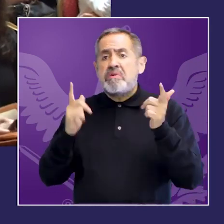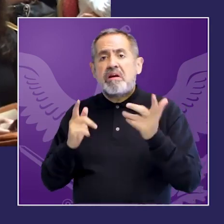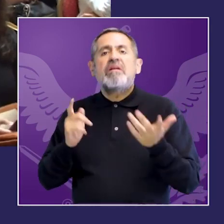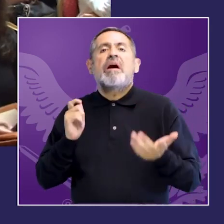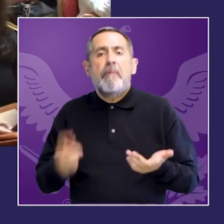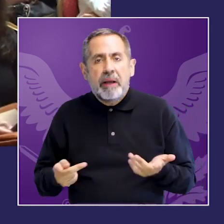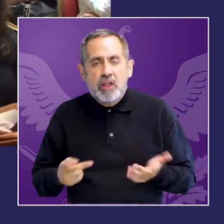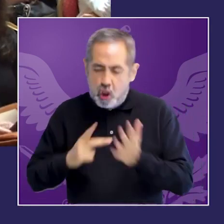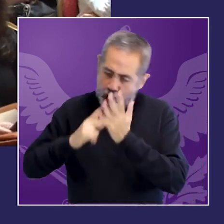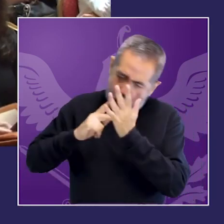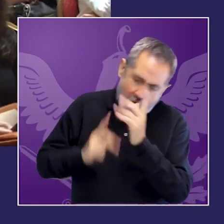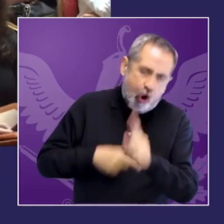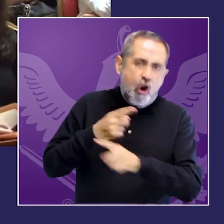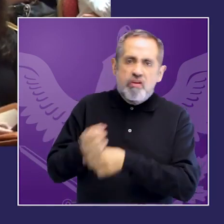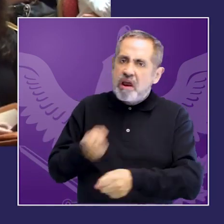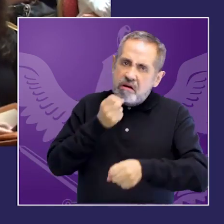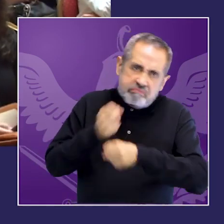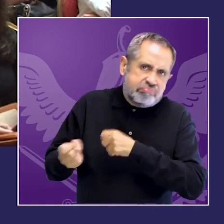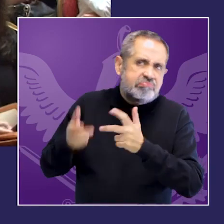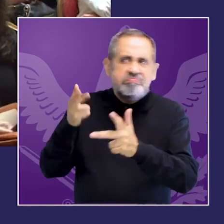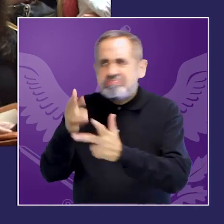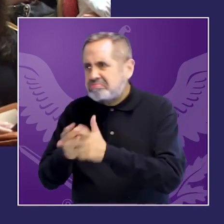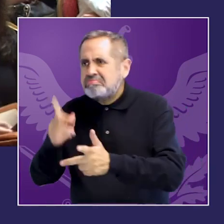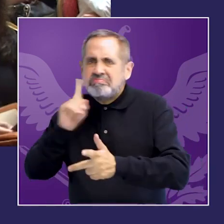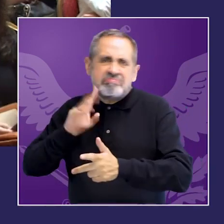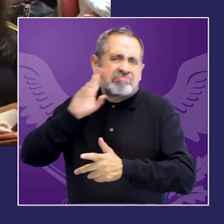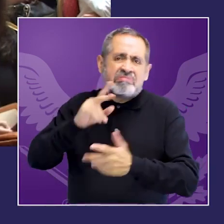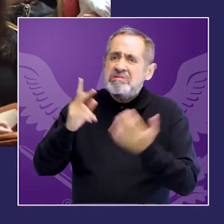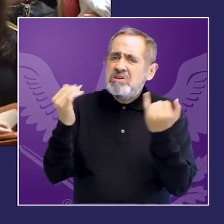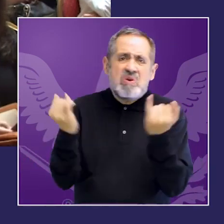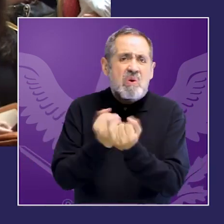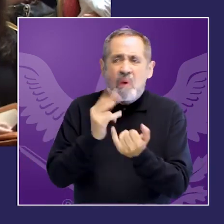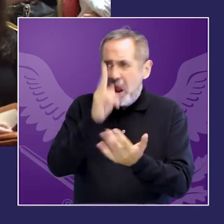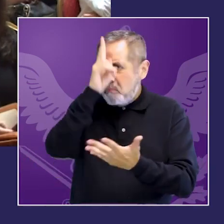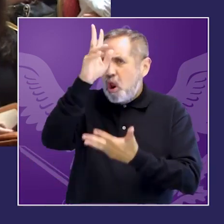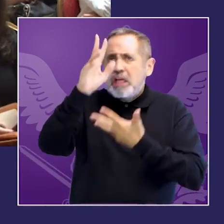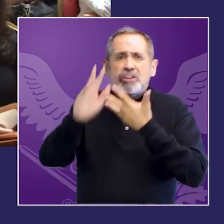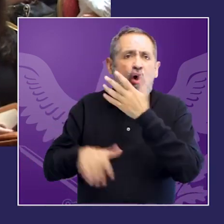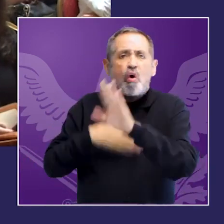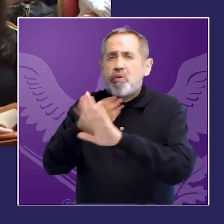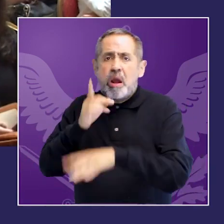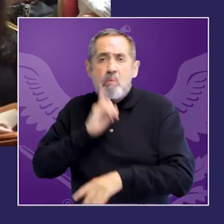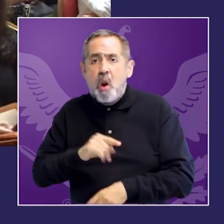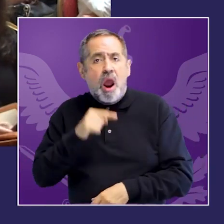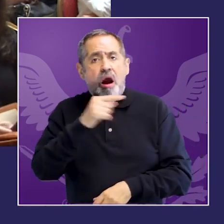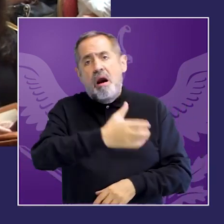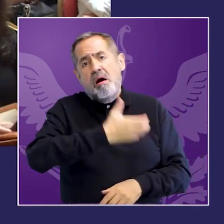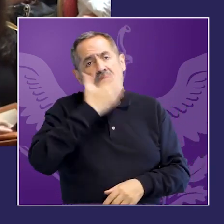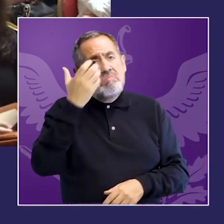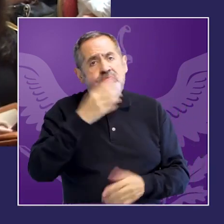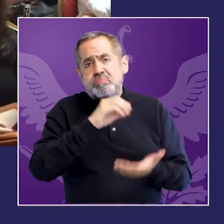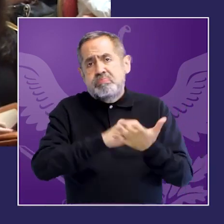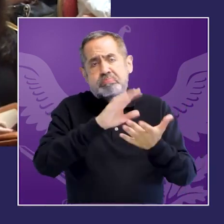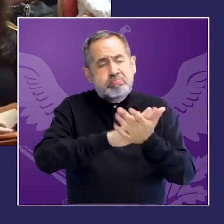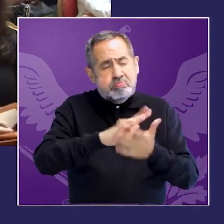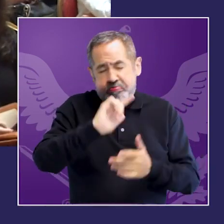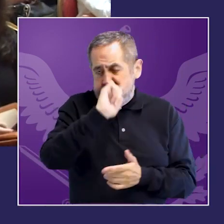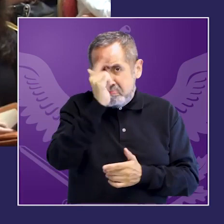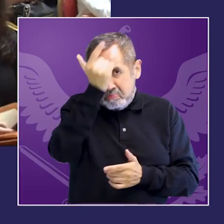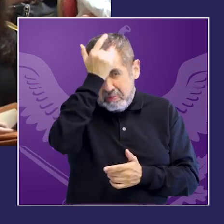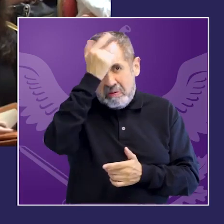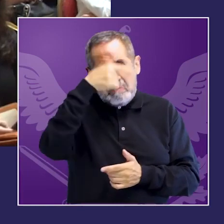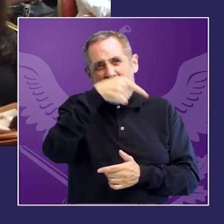porque ya está en su está naturalizado está normalizado en su pensamiento bueno esa es la pregunta